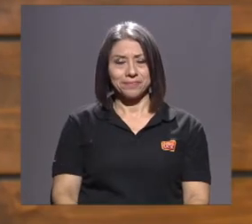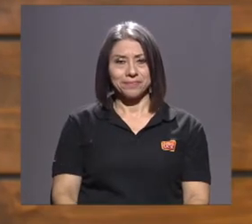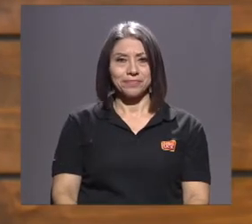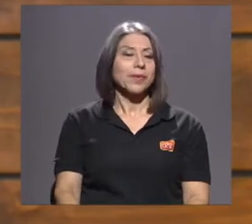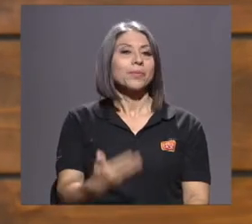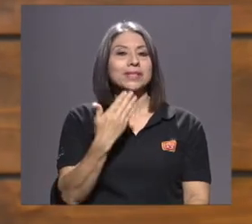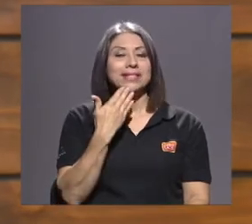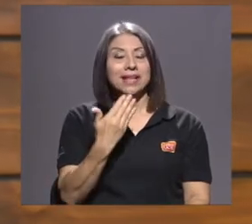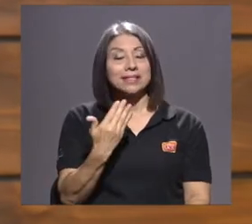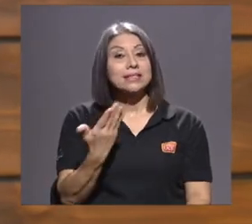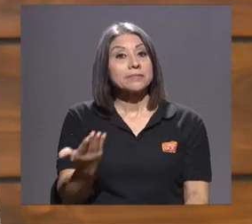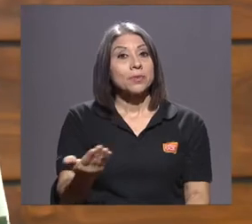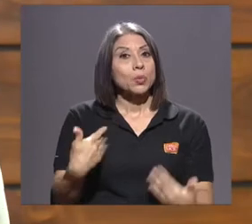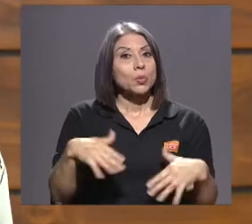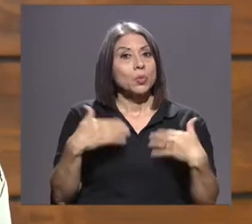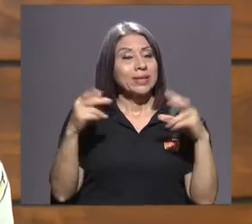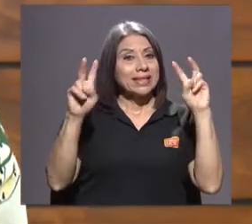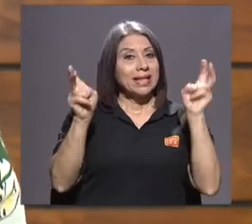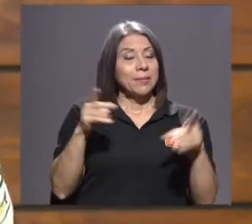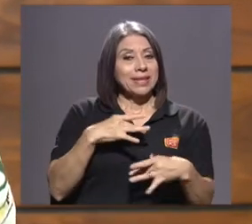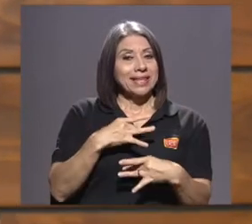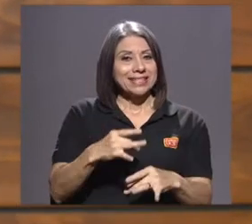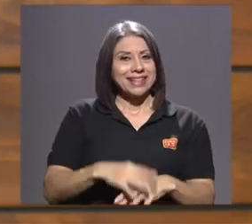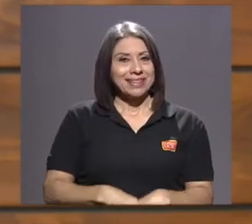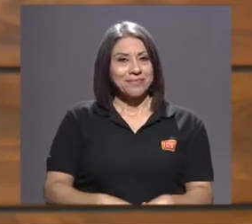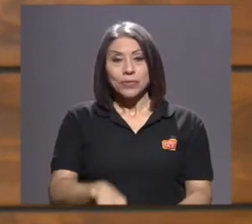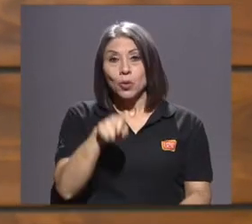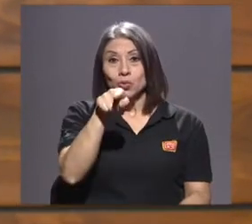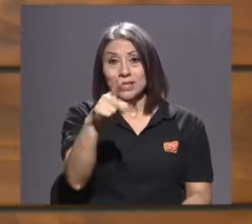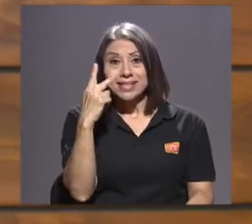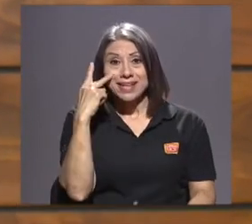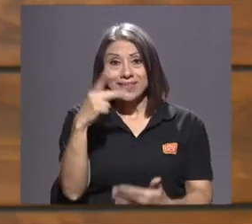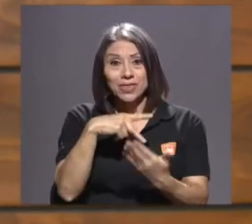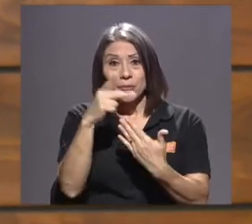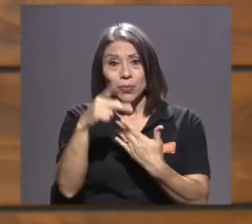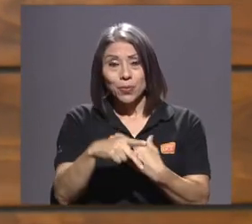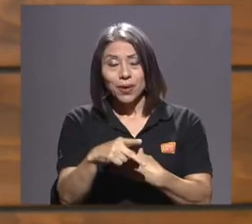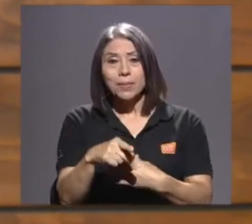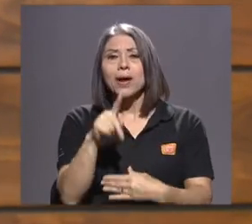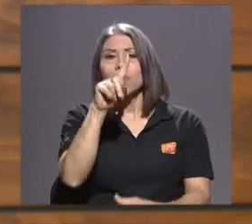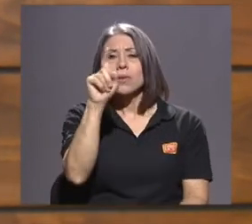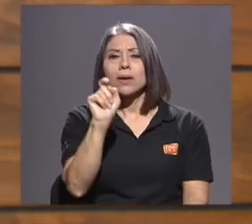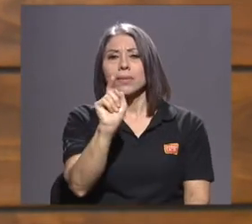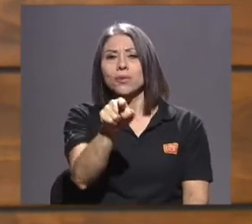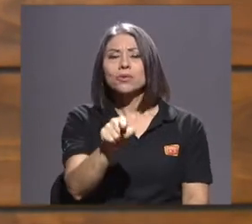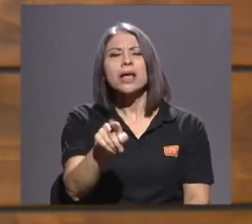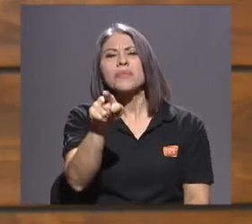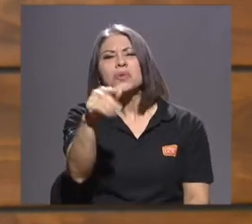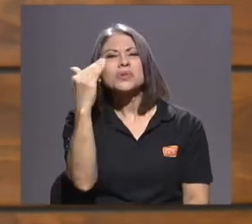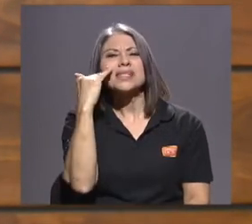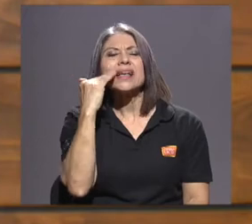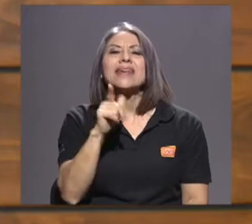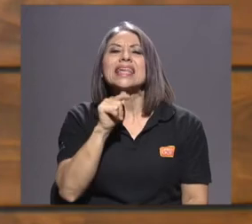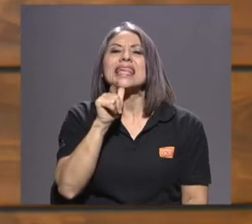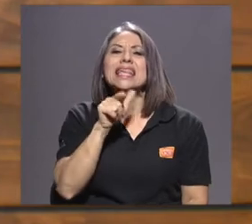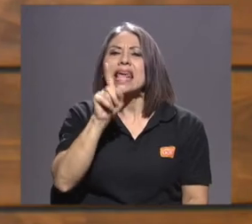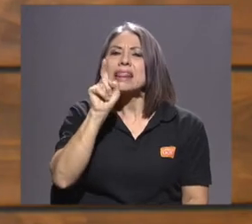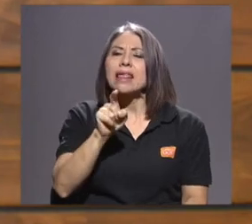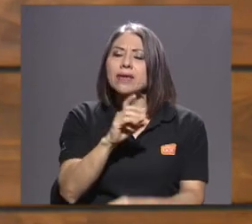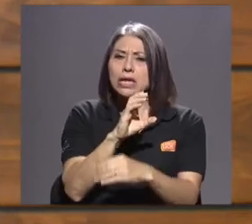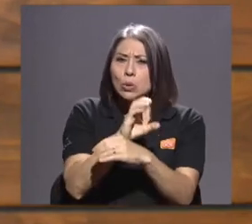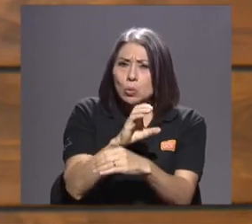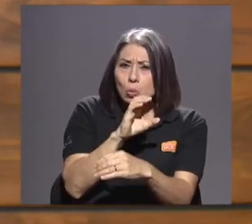Muchas gracias, Ronald. qué tema más interesante. Para usted que está viéndonos en casa, le tengo una pregunta. ¿Sabe usted quién tiene que velar